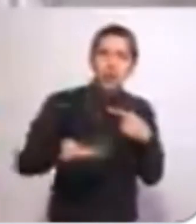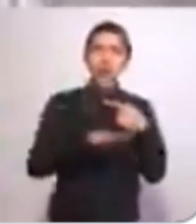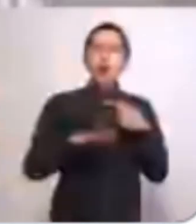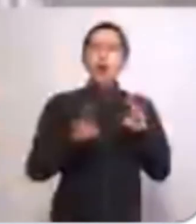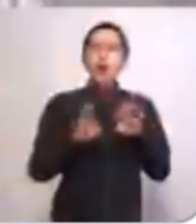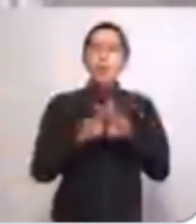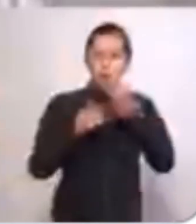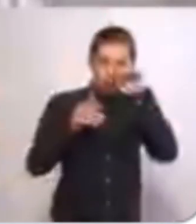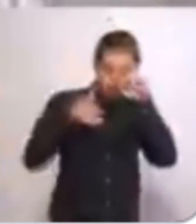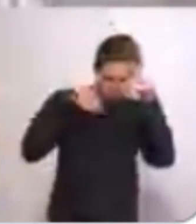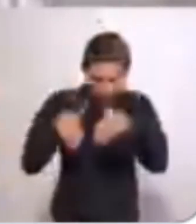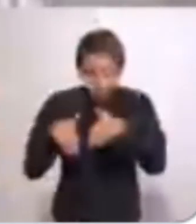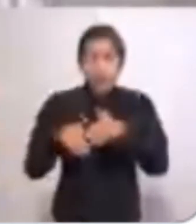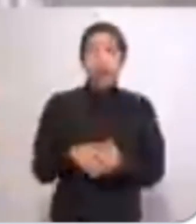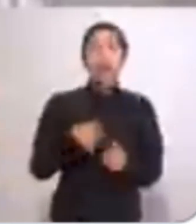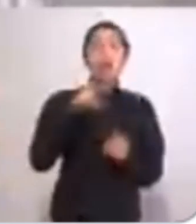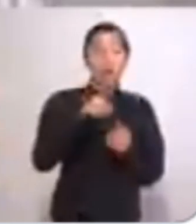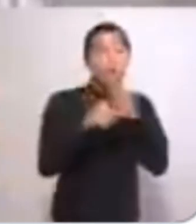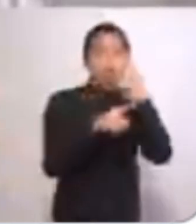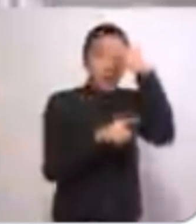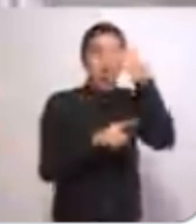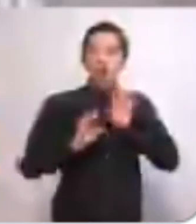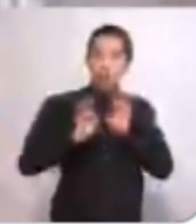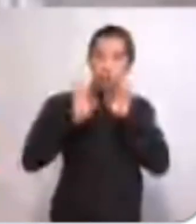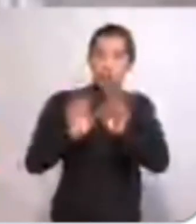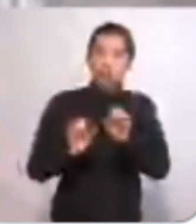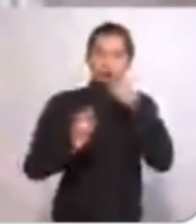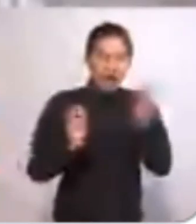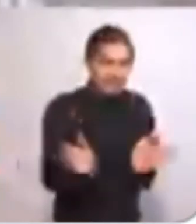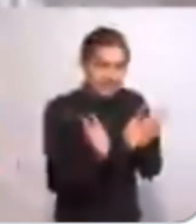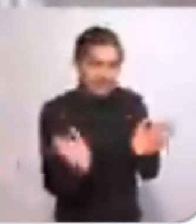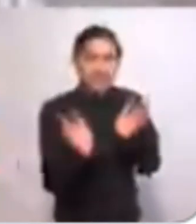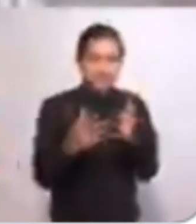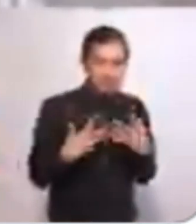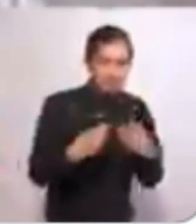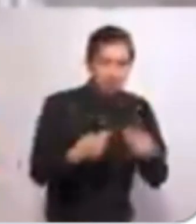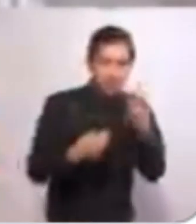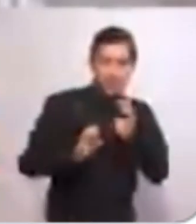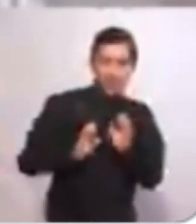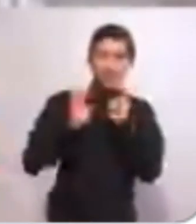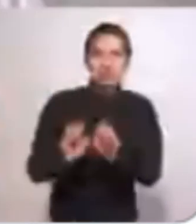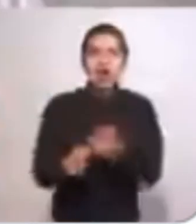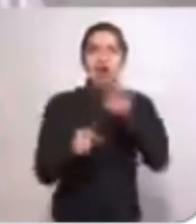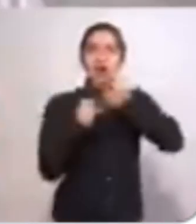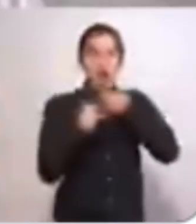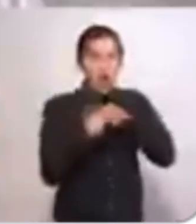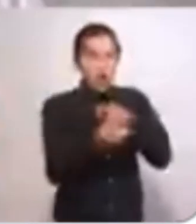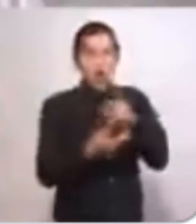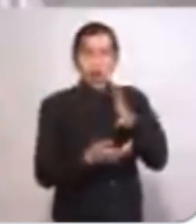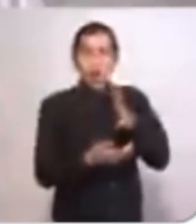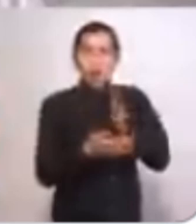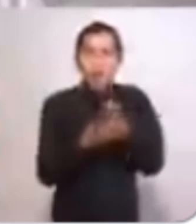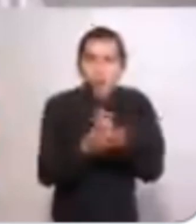Un hombre que odia y promueve el odio contra personas de color, contra los